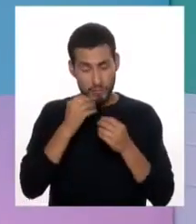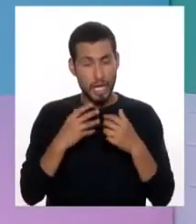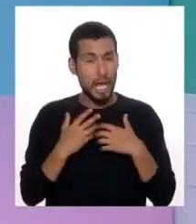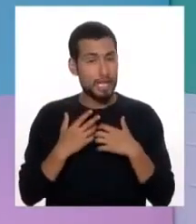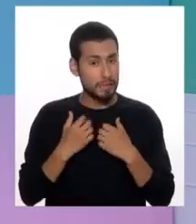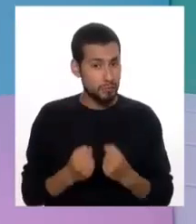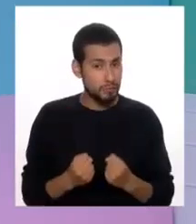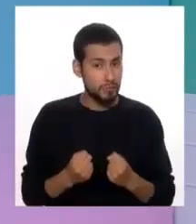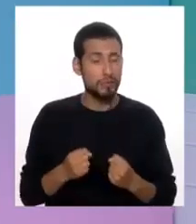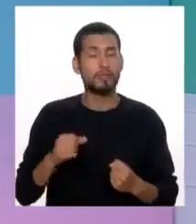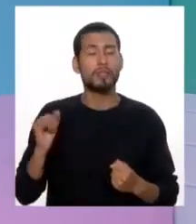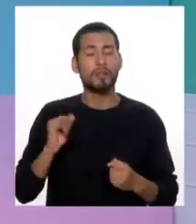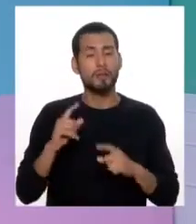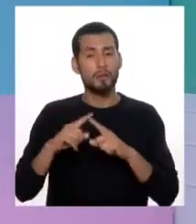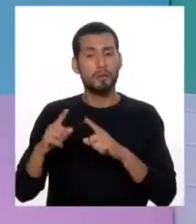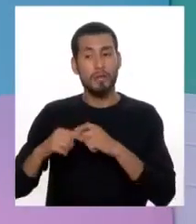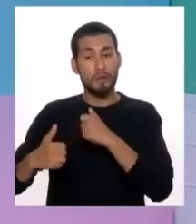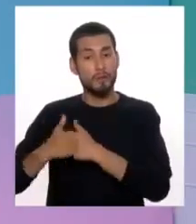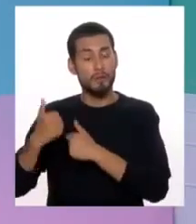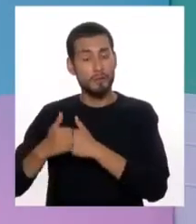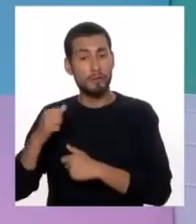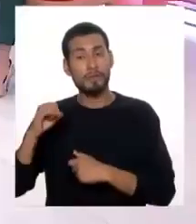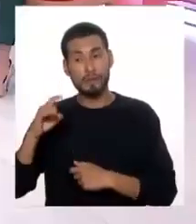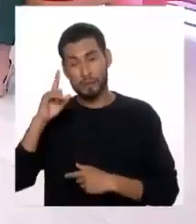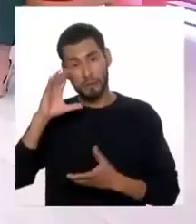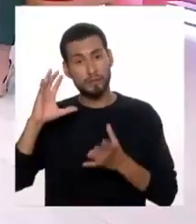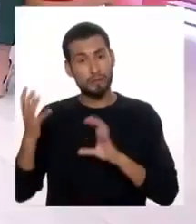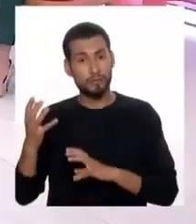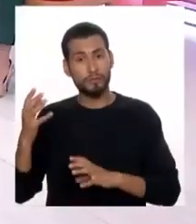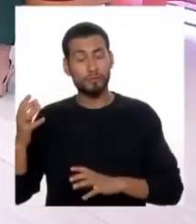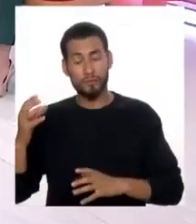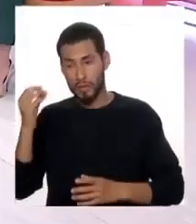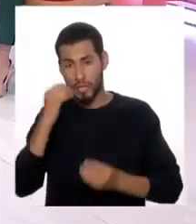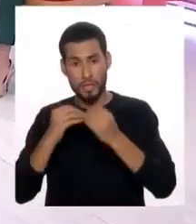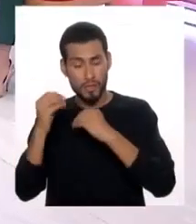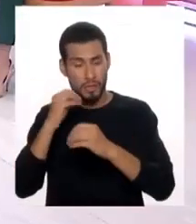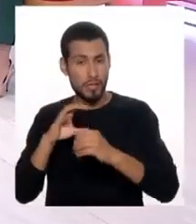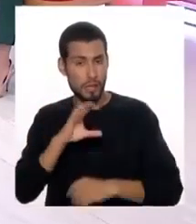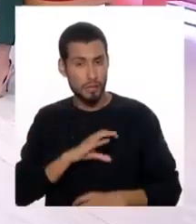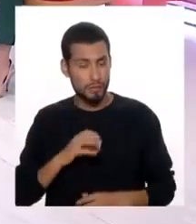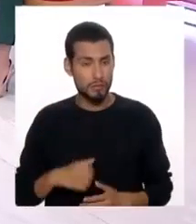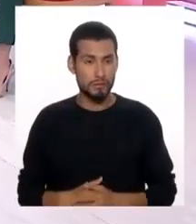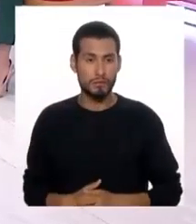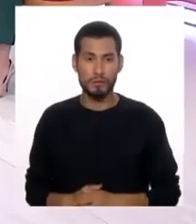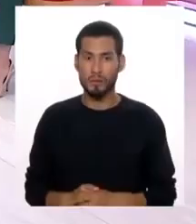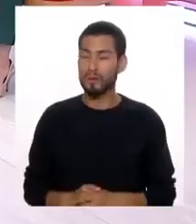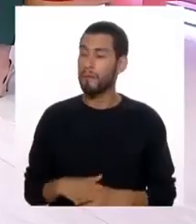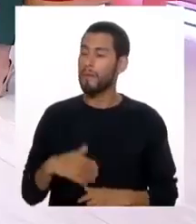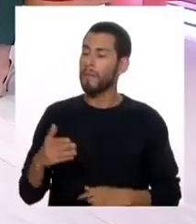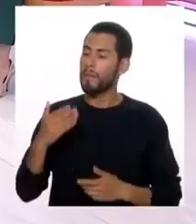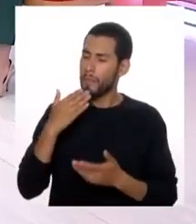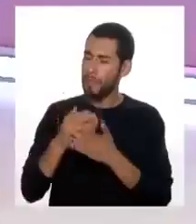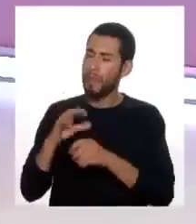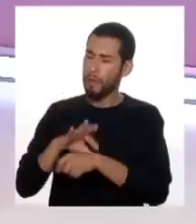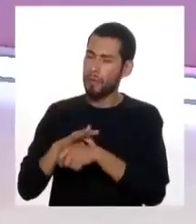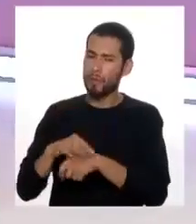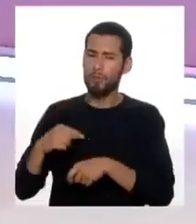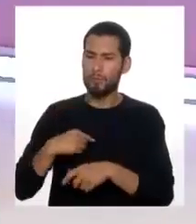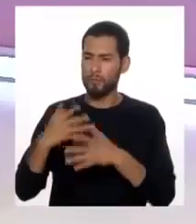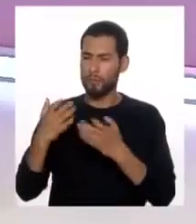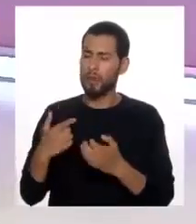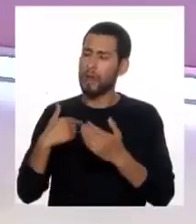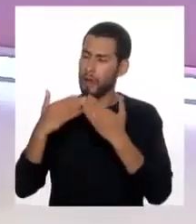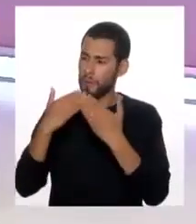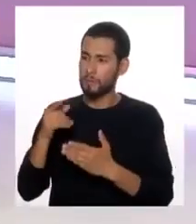saludable y los riesgos de desarrollar estos trastornos de conducta alimentaria. Muy bien, doctor Vargas. En realidad, yo quiero